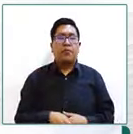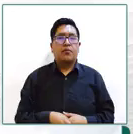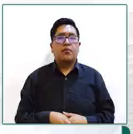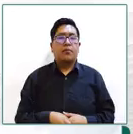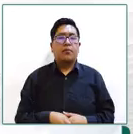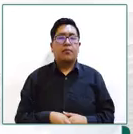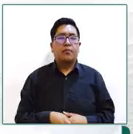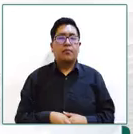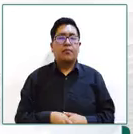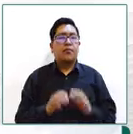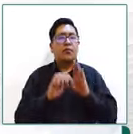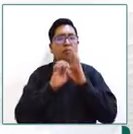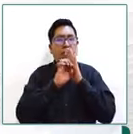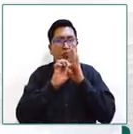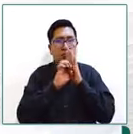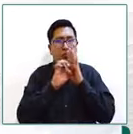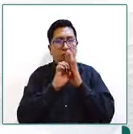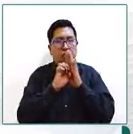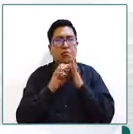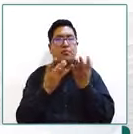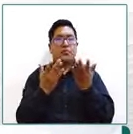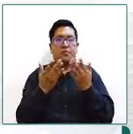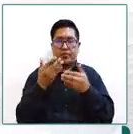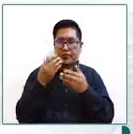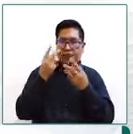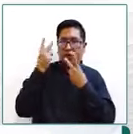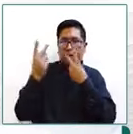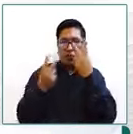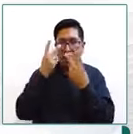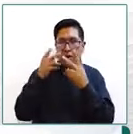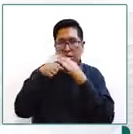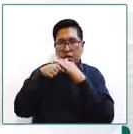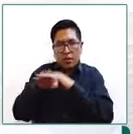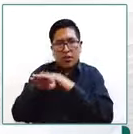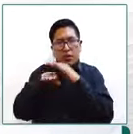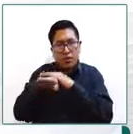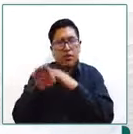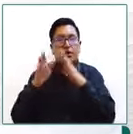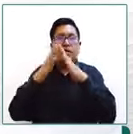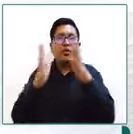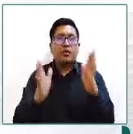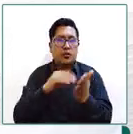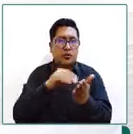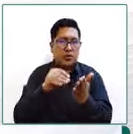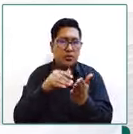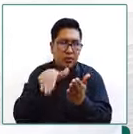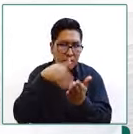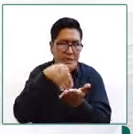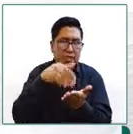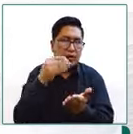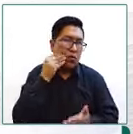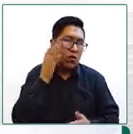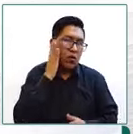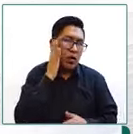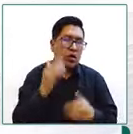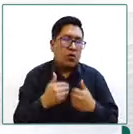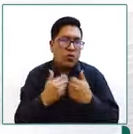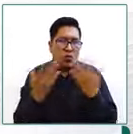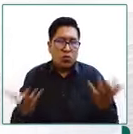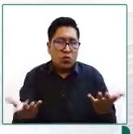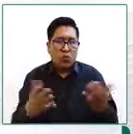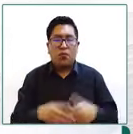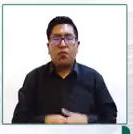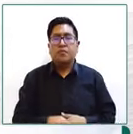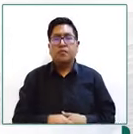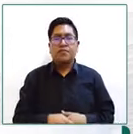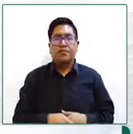cómo se desarrollan las visitas en los centros de acogimiento esto un poco hace mención a la muestra